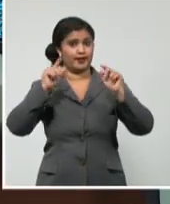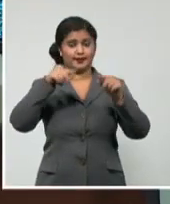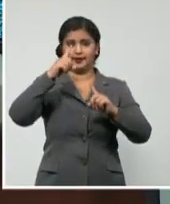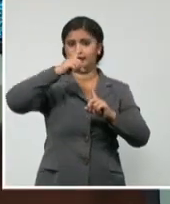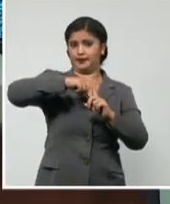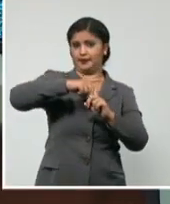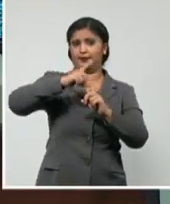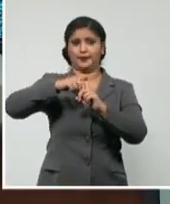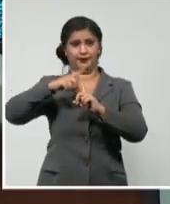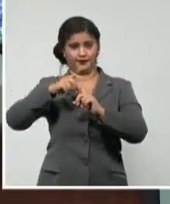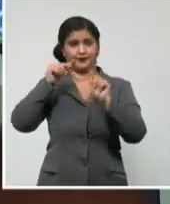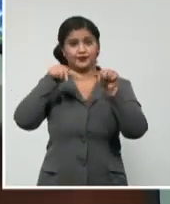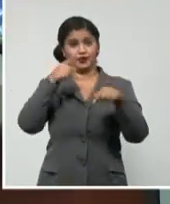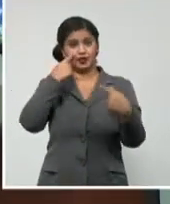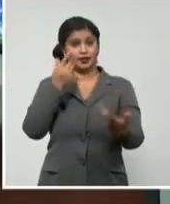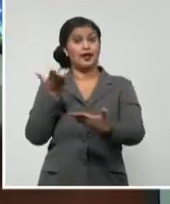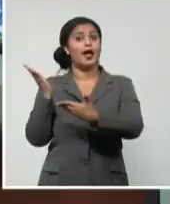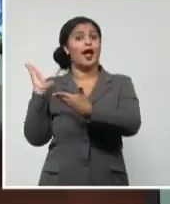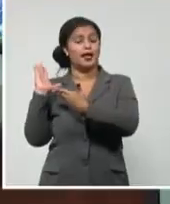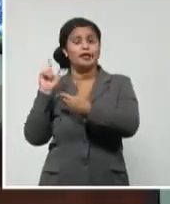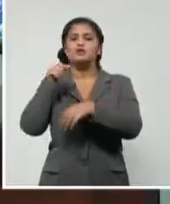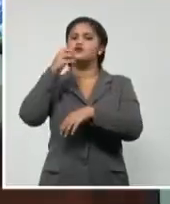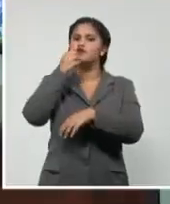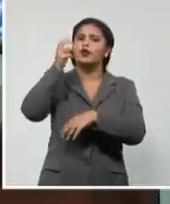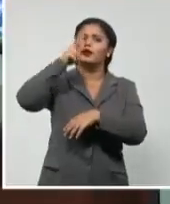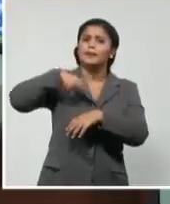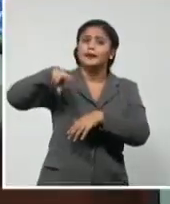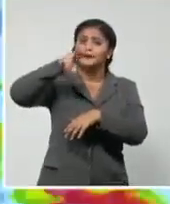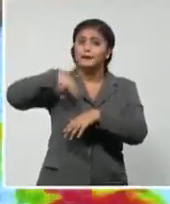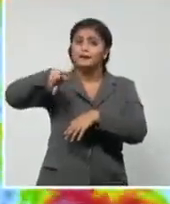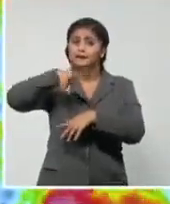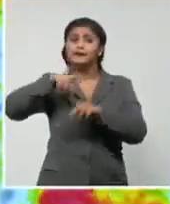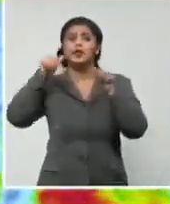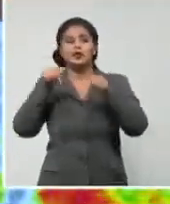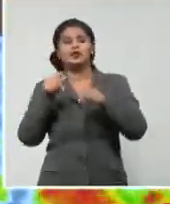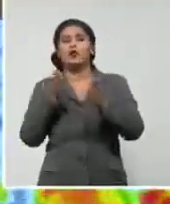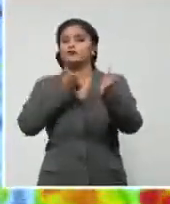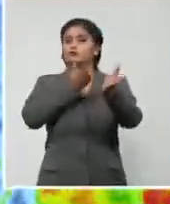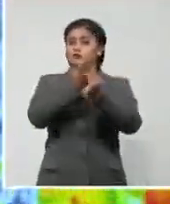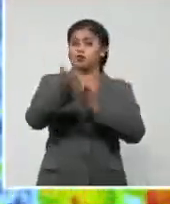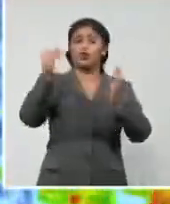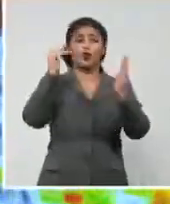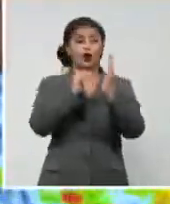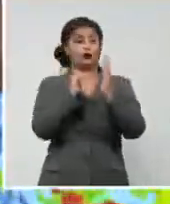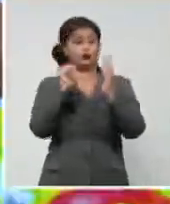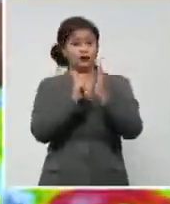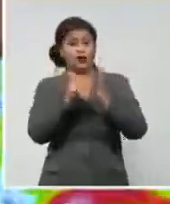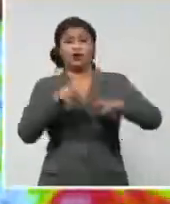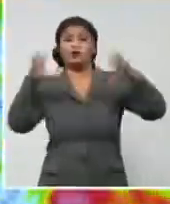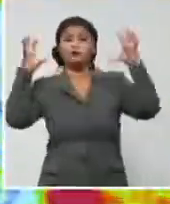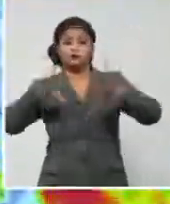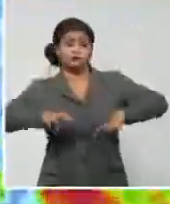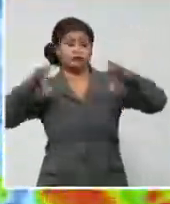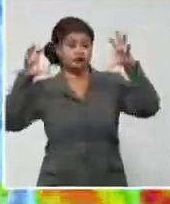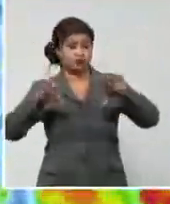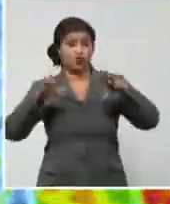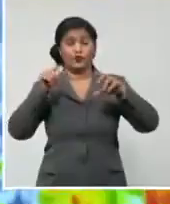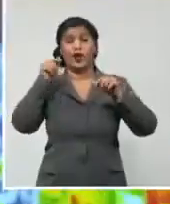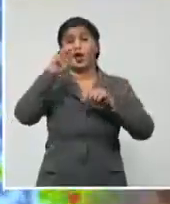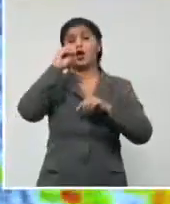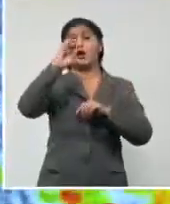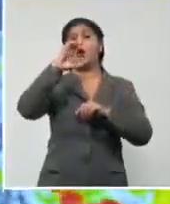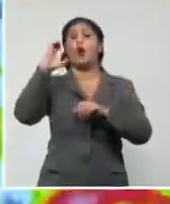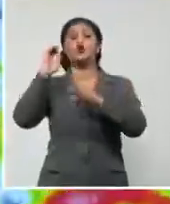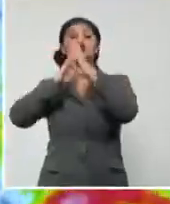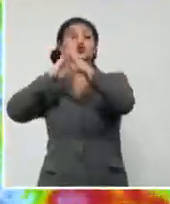En las imágenes de satélite se puede apreciar cómo persisten estas áreas de nublados y lluvias en gran parte del Caribe Occidental y en las próximas 24 a